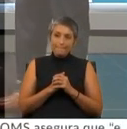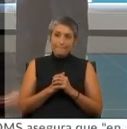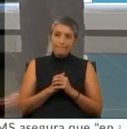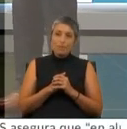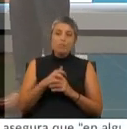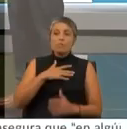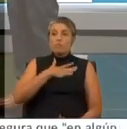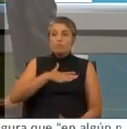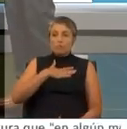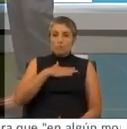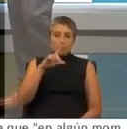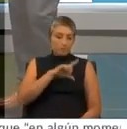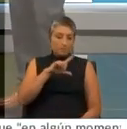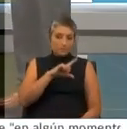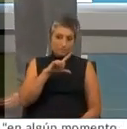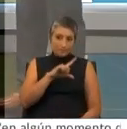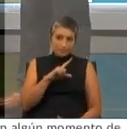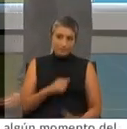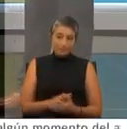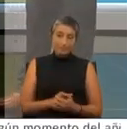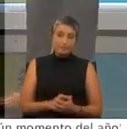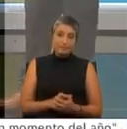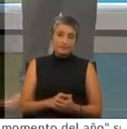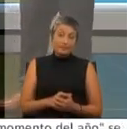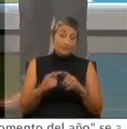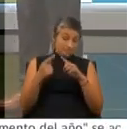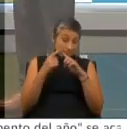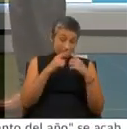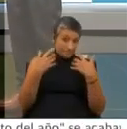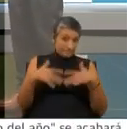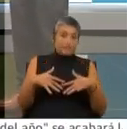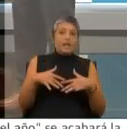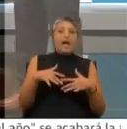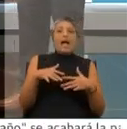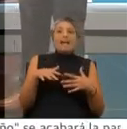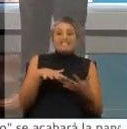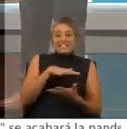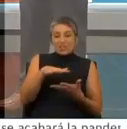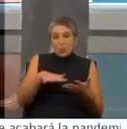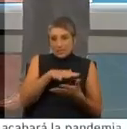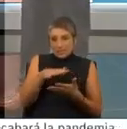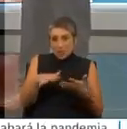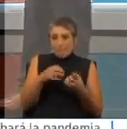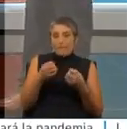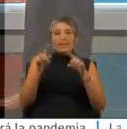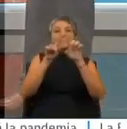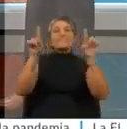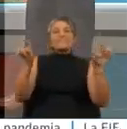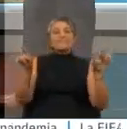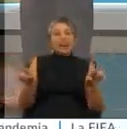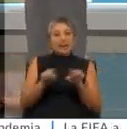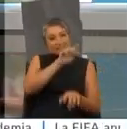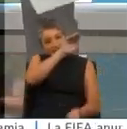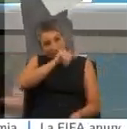Defensor Liverpool. Esta es una de las más polémicas. Esto es algo, la verdad, que acá hay una situación que es muy polémica porque además el VAR llamó al